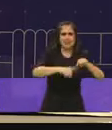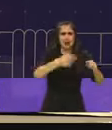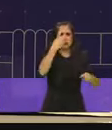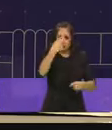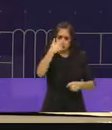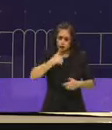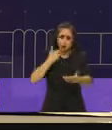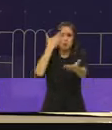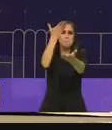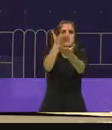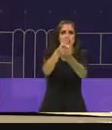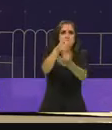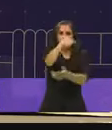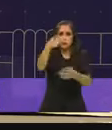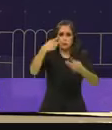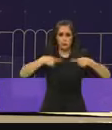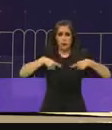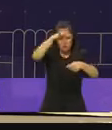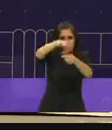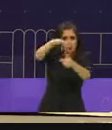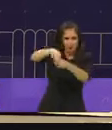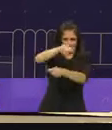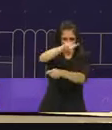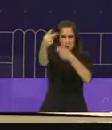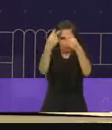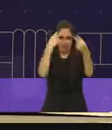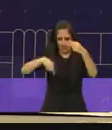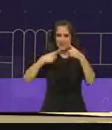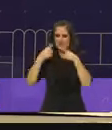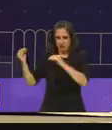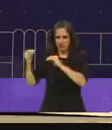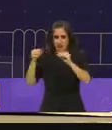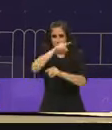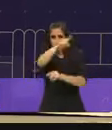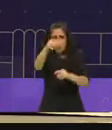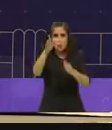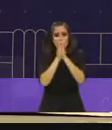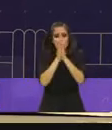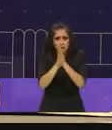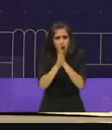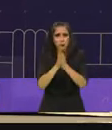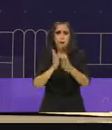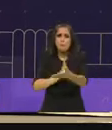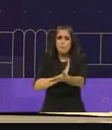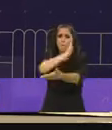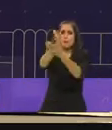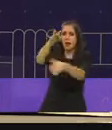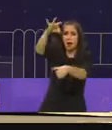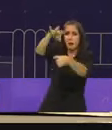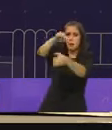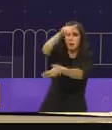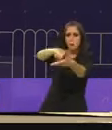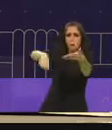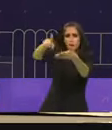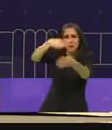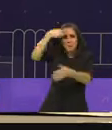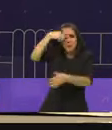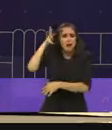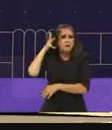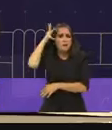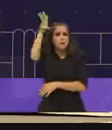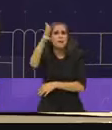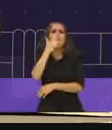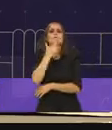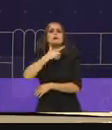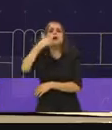ciudadanía a ti que estás viendo el debate que te organizes que salgas a defender la democracia el futuro y la ciudad de